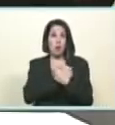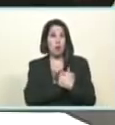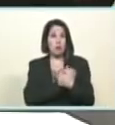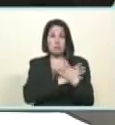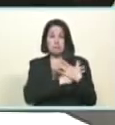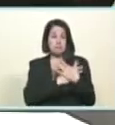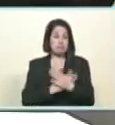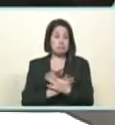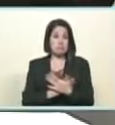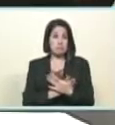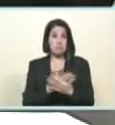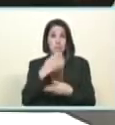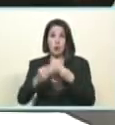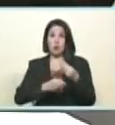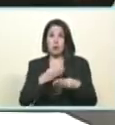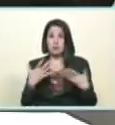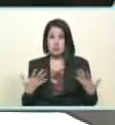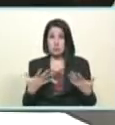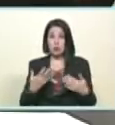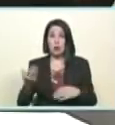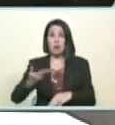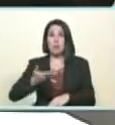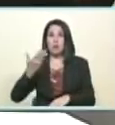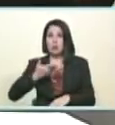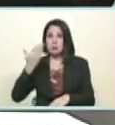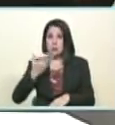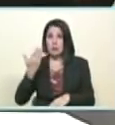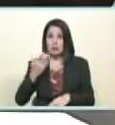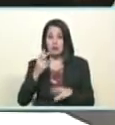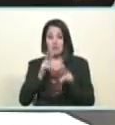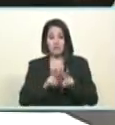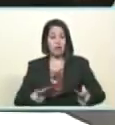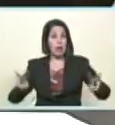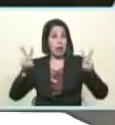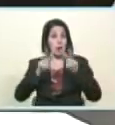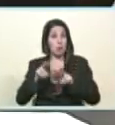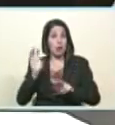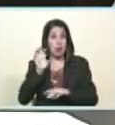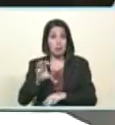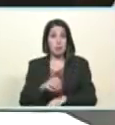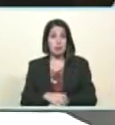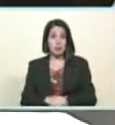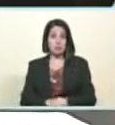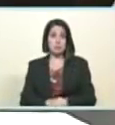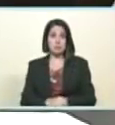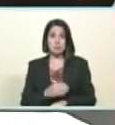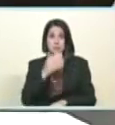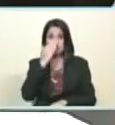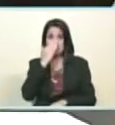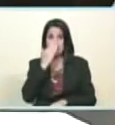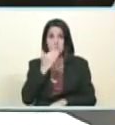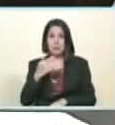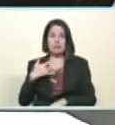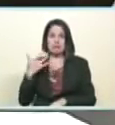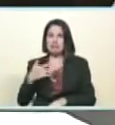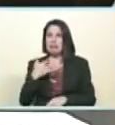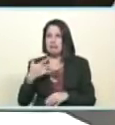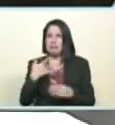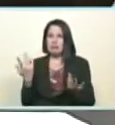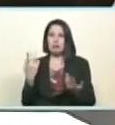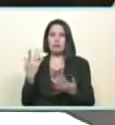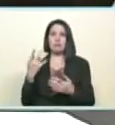lo que hacemos que importante es valorar nuestra patria y tener sentido de patria